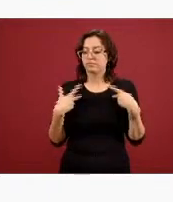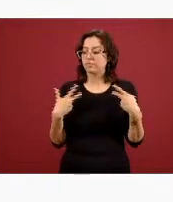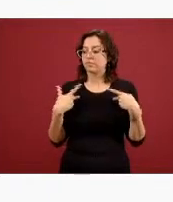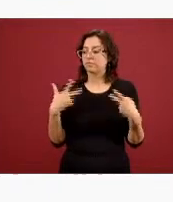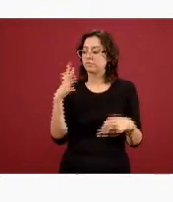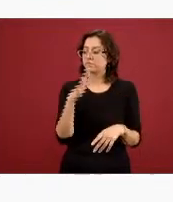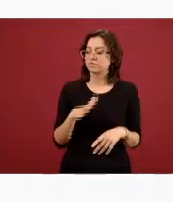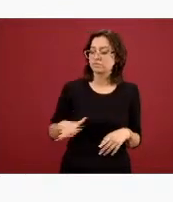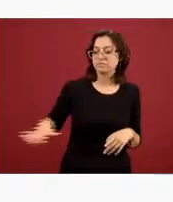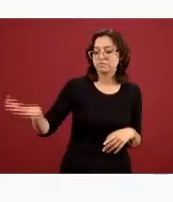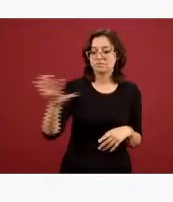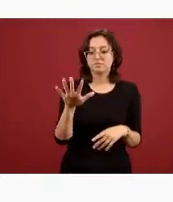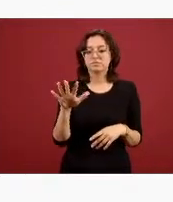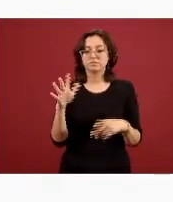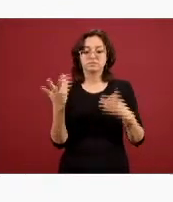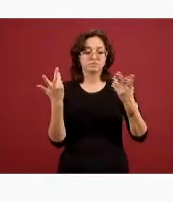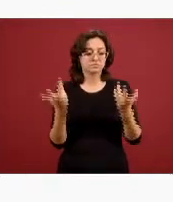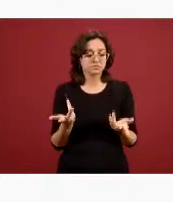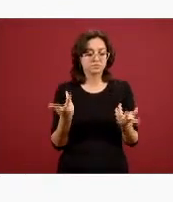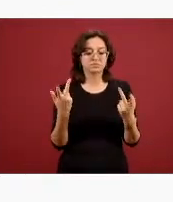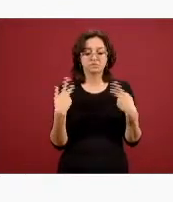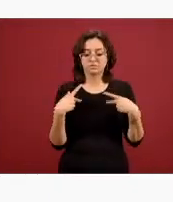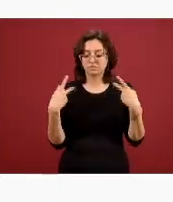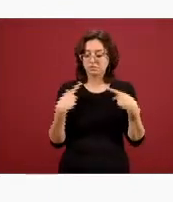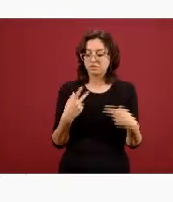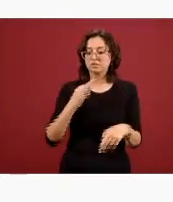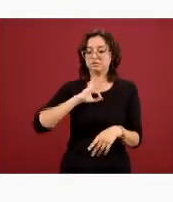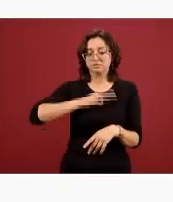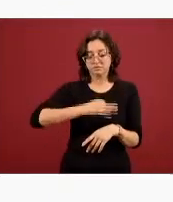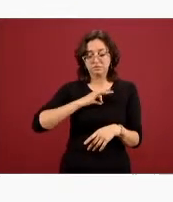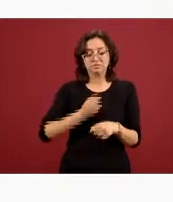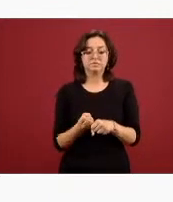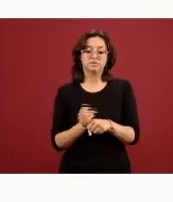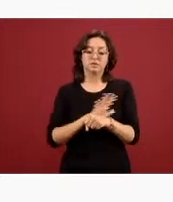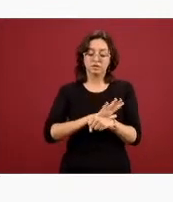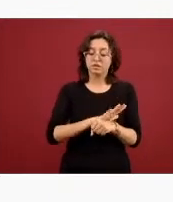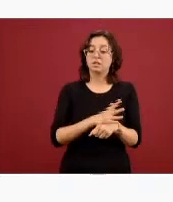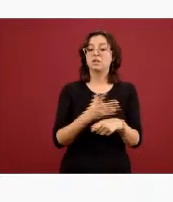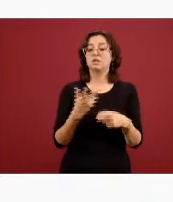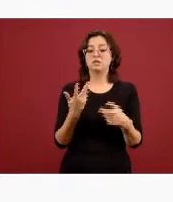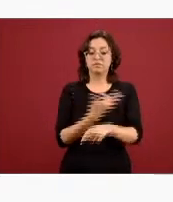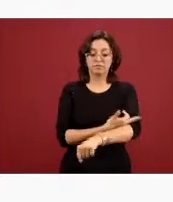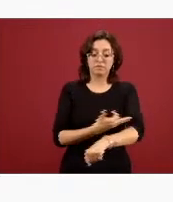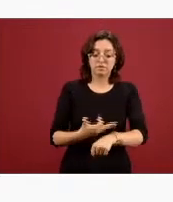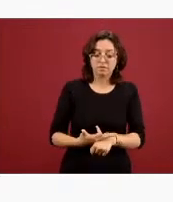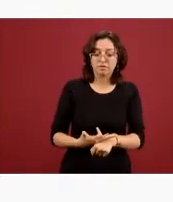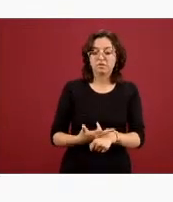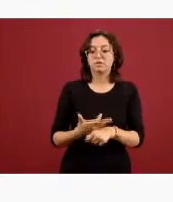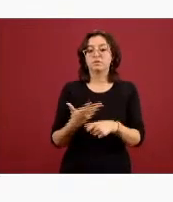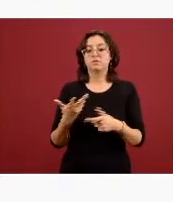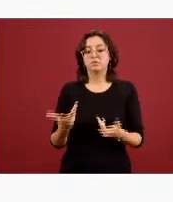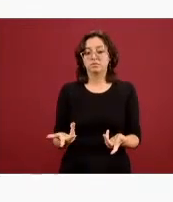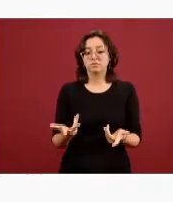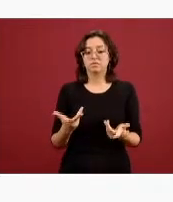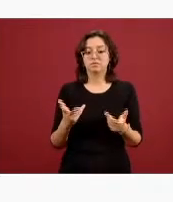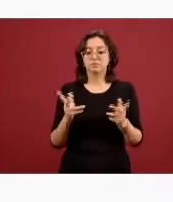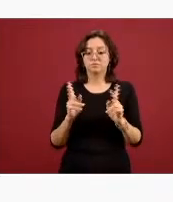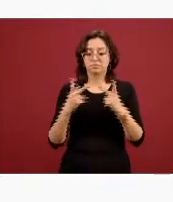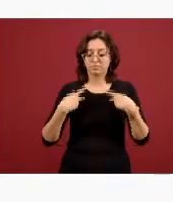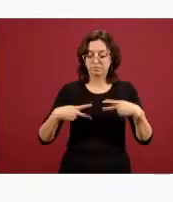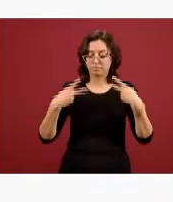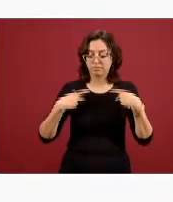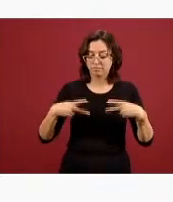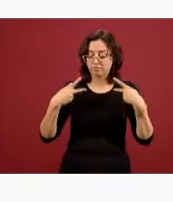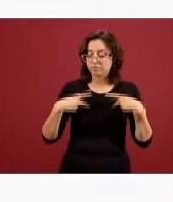general, a las personas con infección por coronavirus, a los familiares y a los cuidadores de estos pacientes